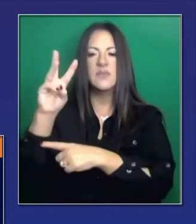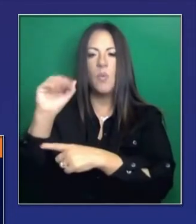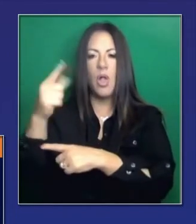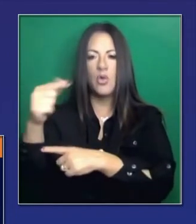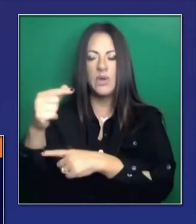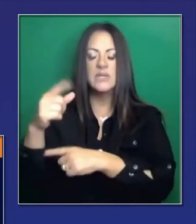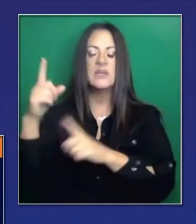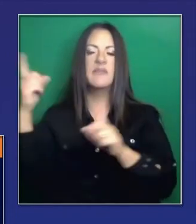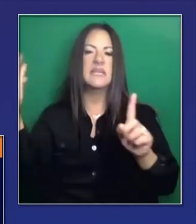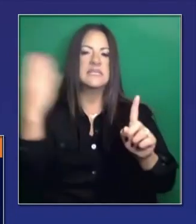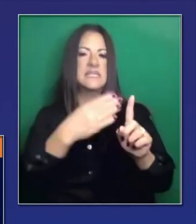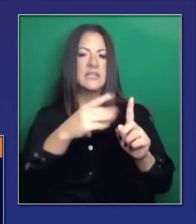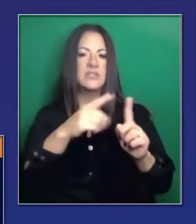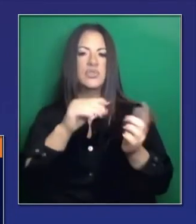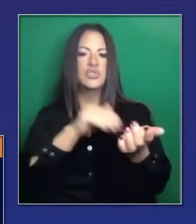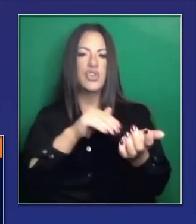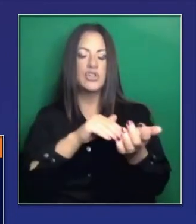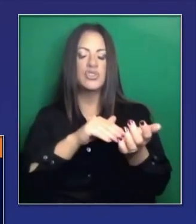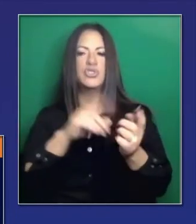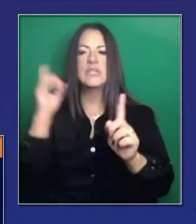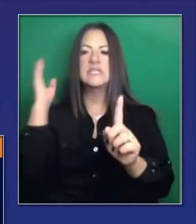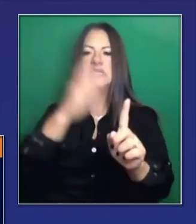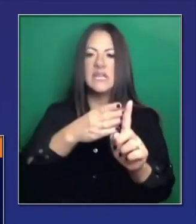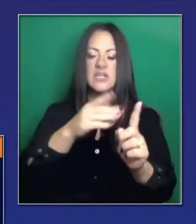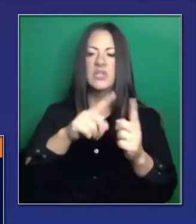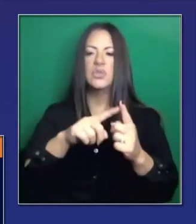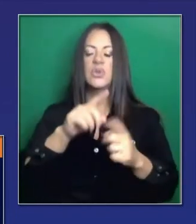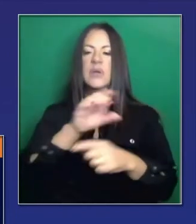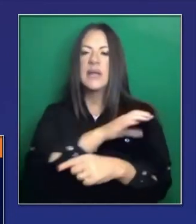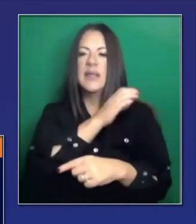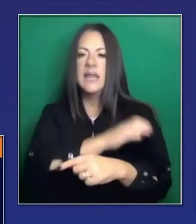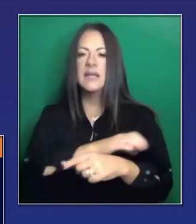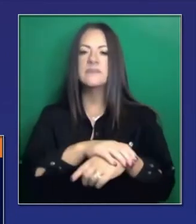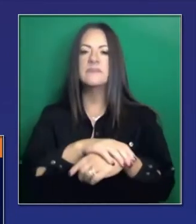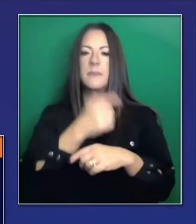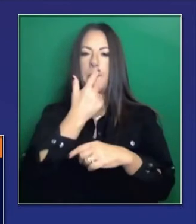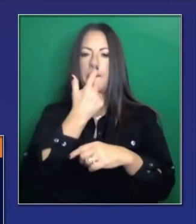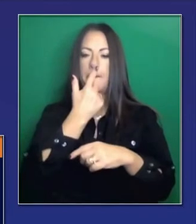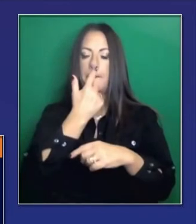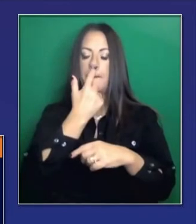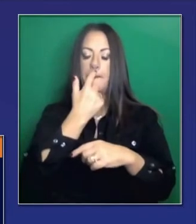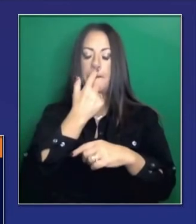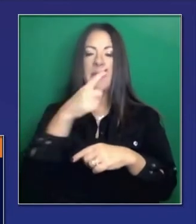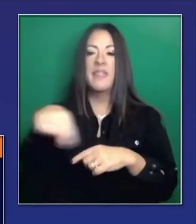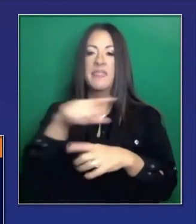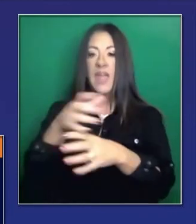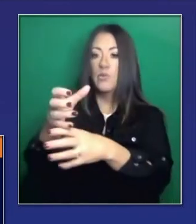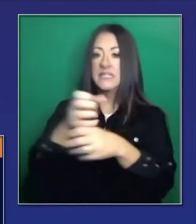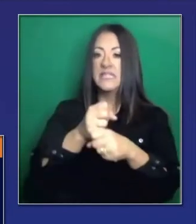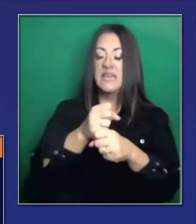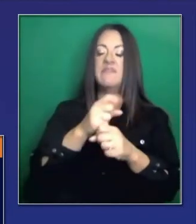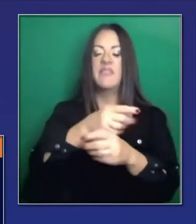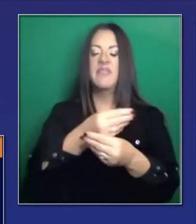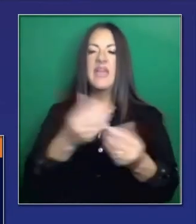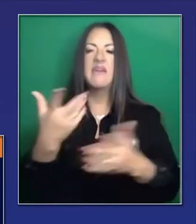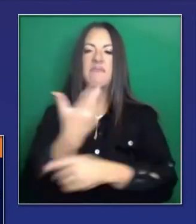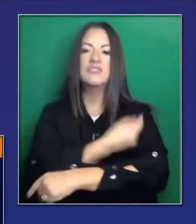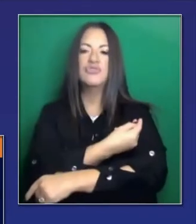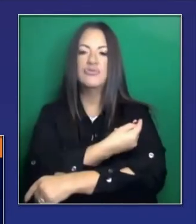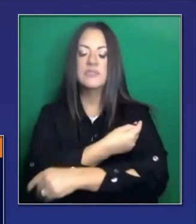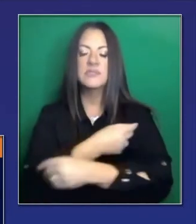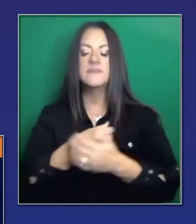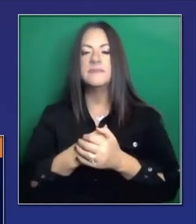Y trabajamos con más clínicas. Y doctores. como dije. Estaré. Estaré trayéndoles. Más y más. Detalles. Sobre las estrategias.